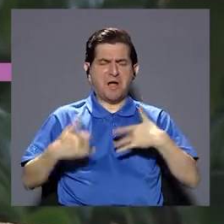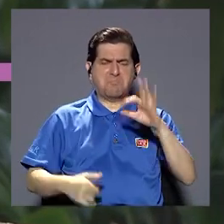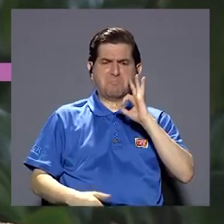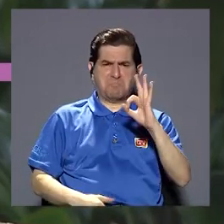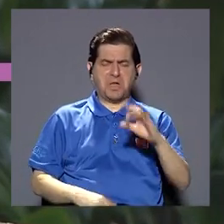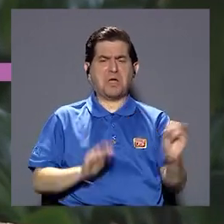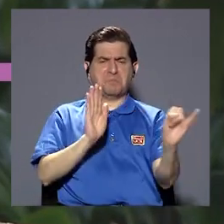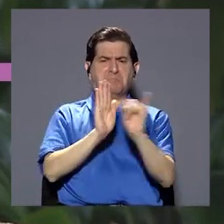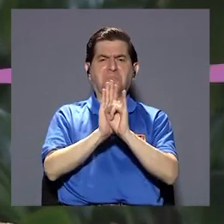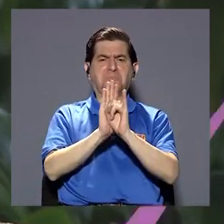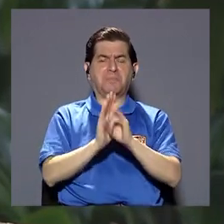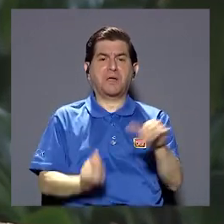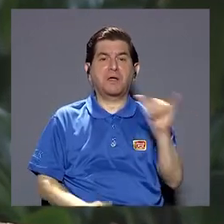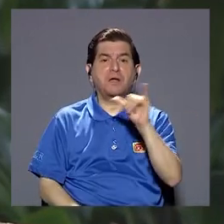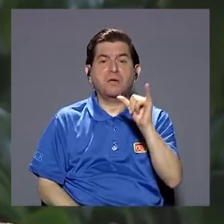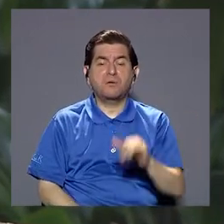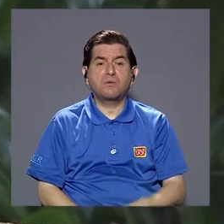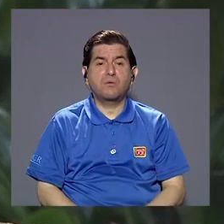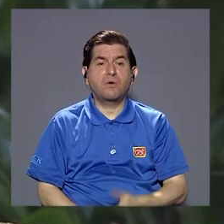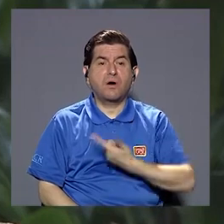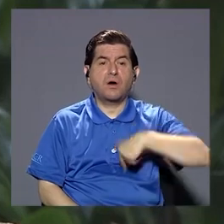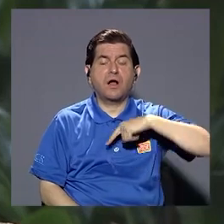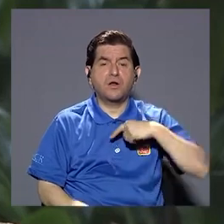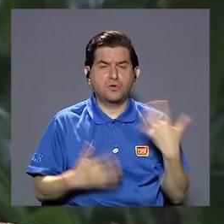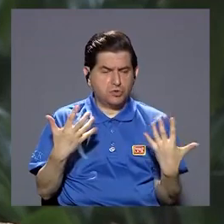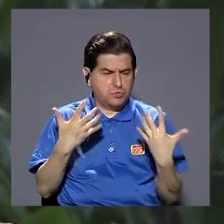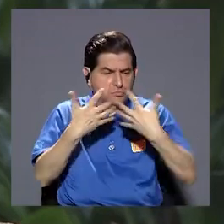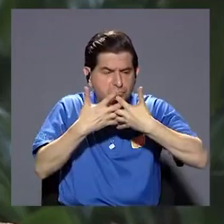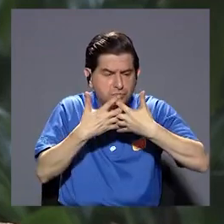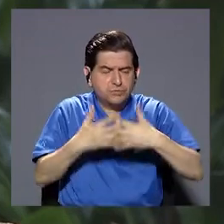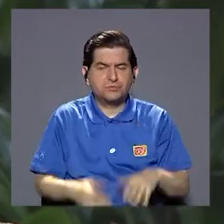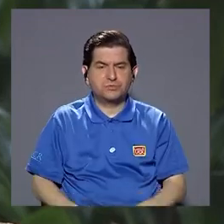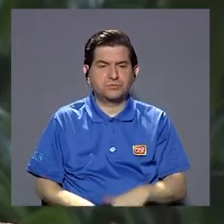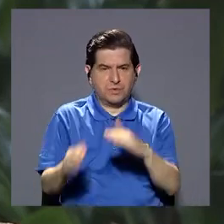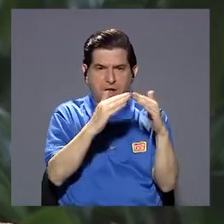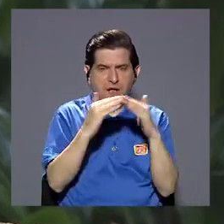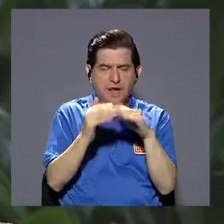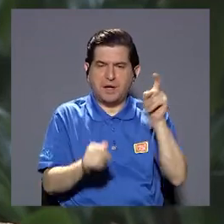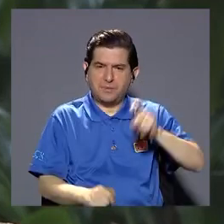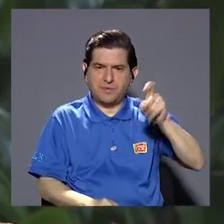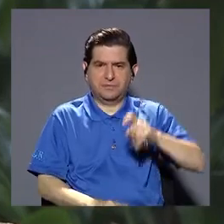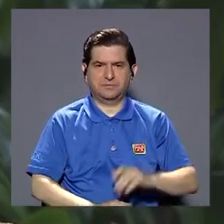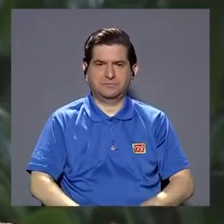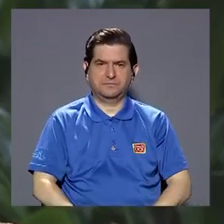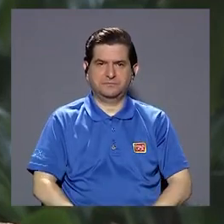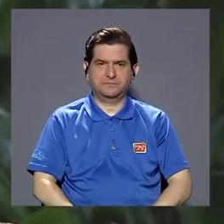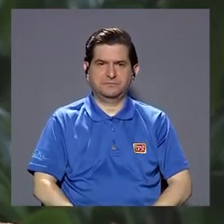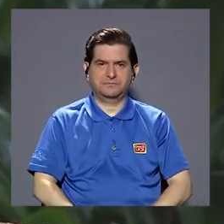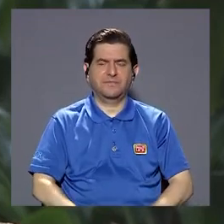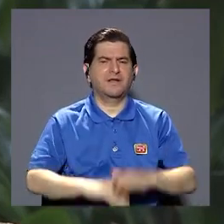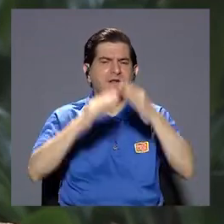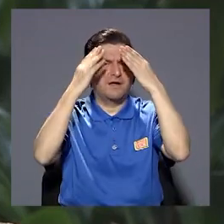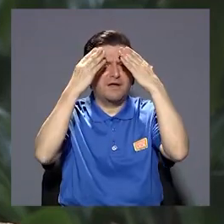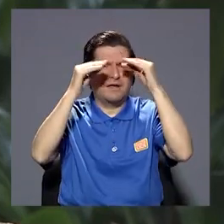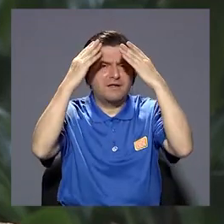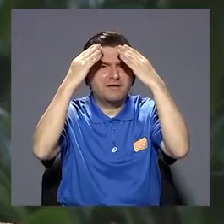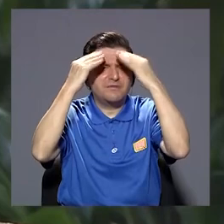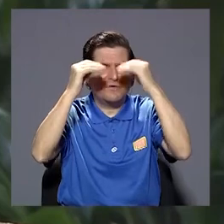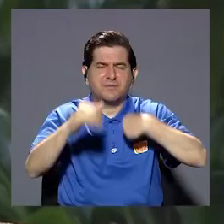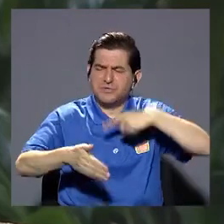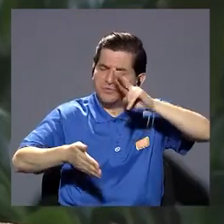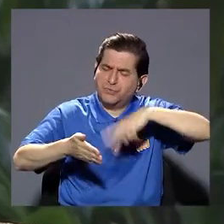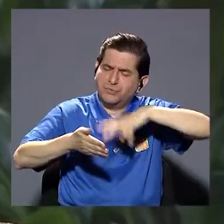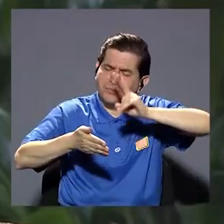salud nacional la gente logre identificar el sistema de salud de mi comunidad se logre identificar con ellos y se logre